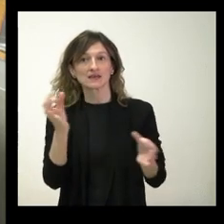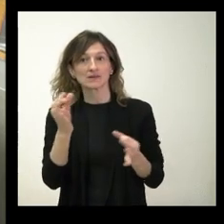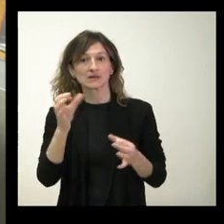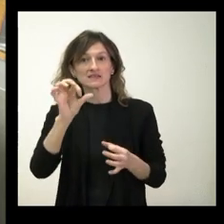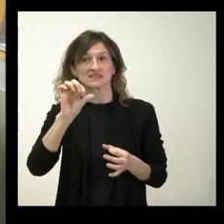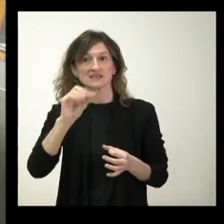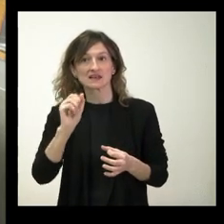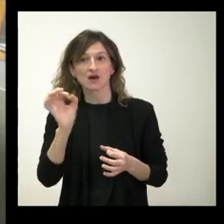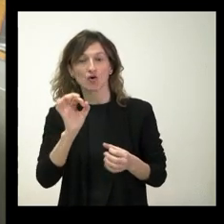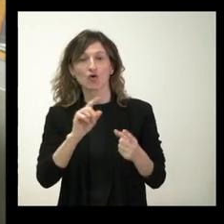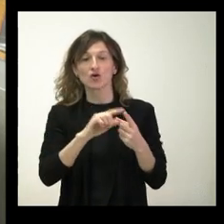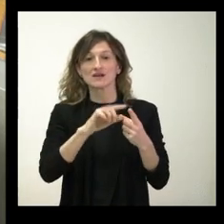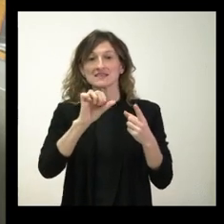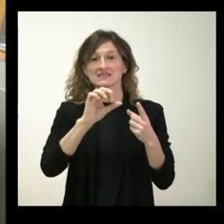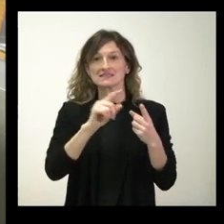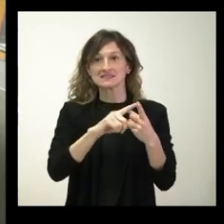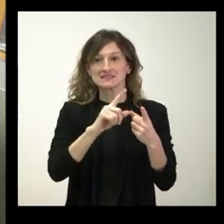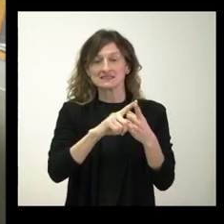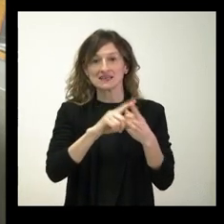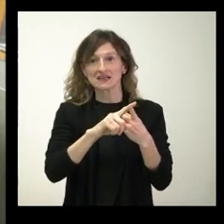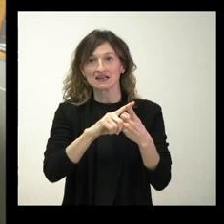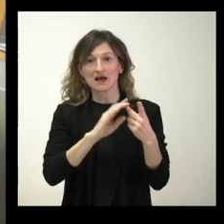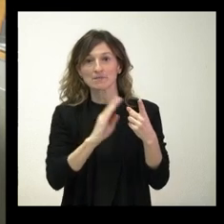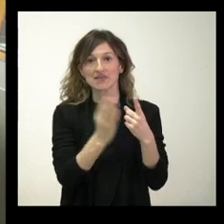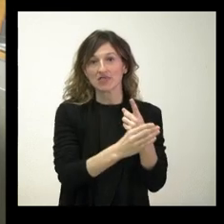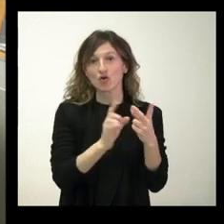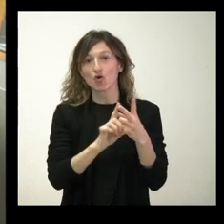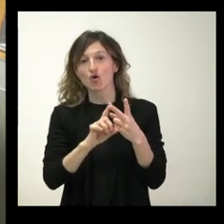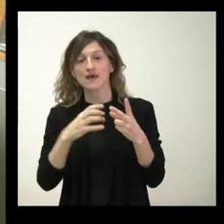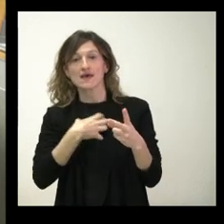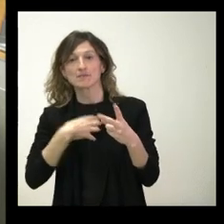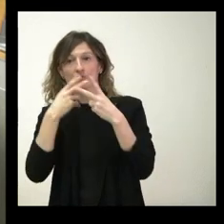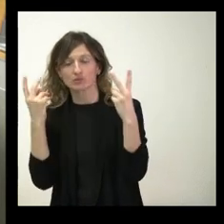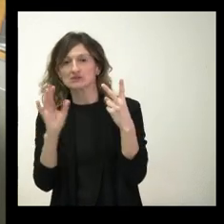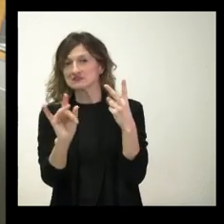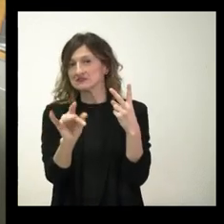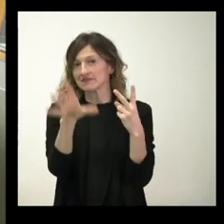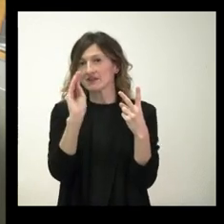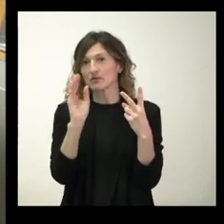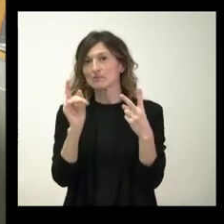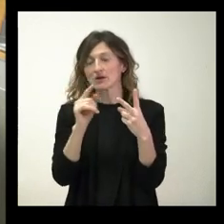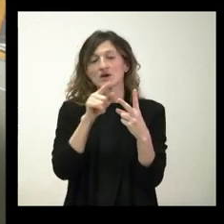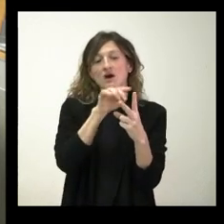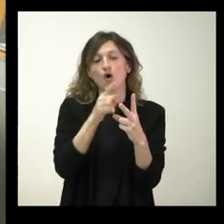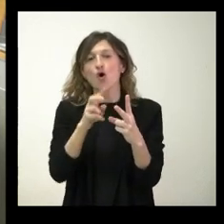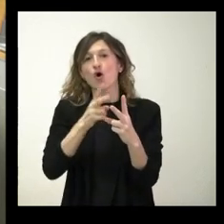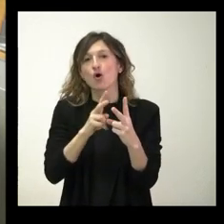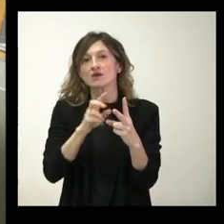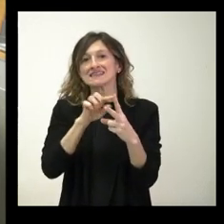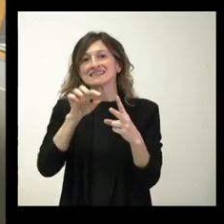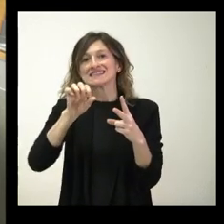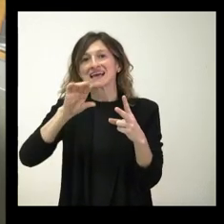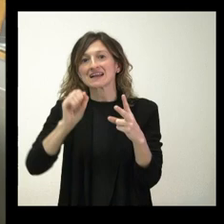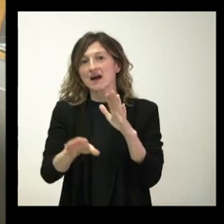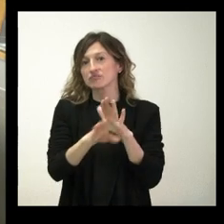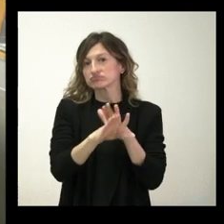dice que o bien el SERLA sigue ofreciendo la mediación o bien lo hacen los empleados públicos ya. Pero lo bien o bien es que el SERLA continúa y